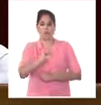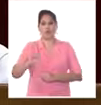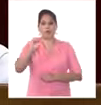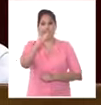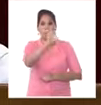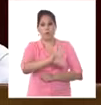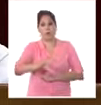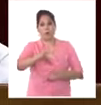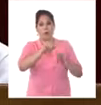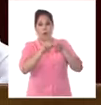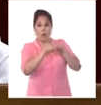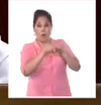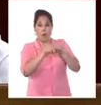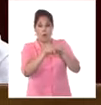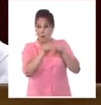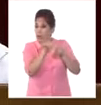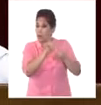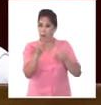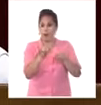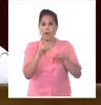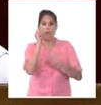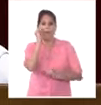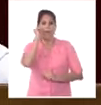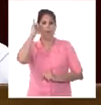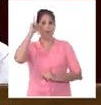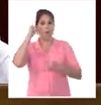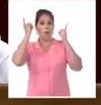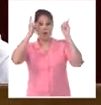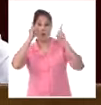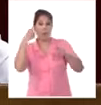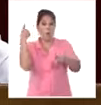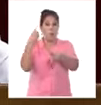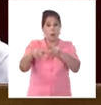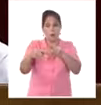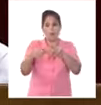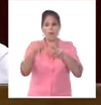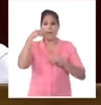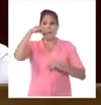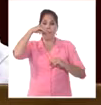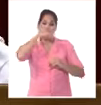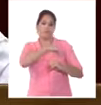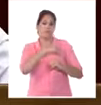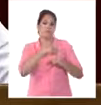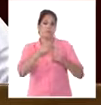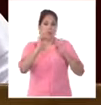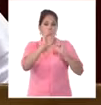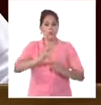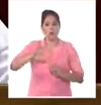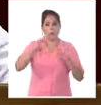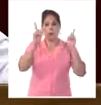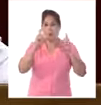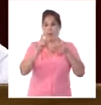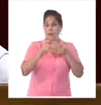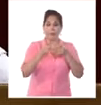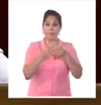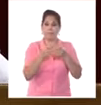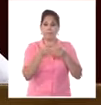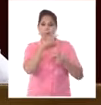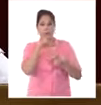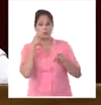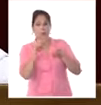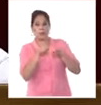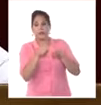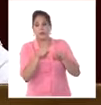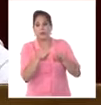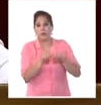europeo. Sobrevivió al desmontaje ideológico y al desplome moral de partidos y organizaciones políticas que suponían un